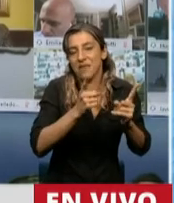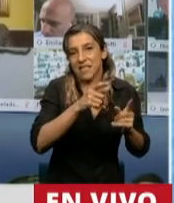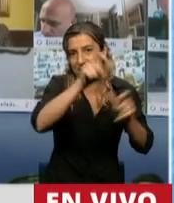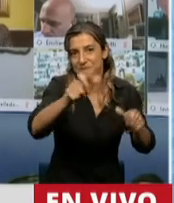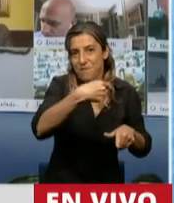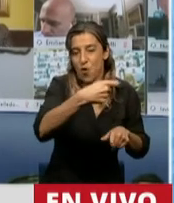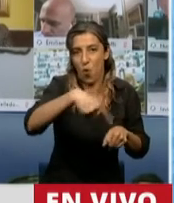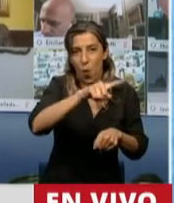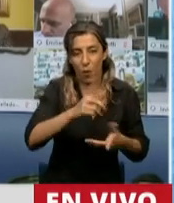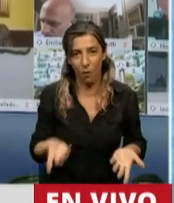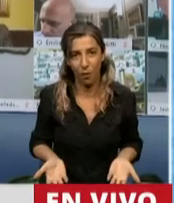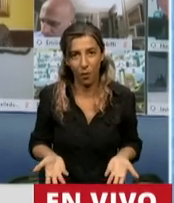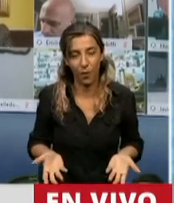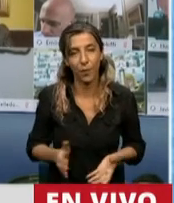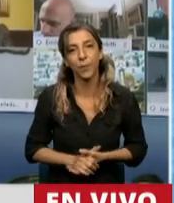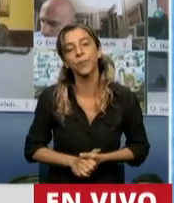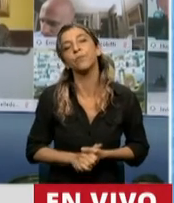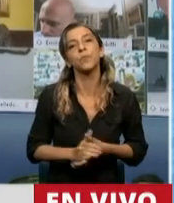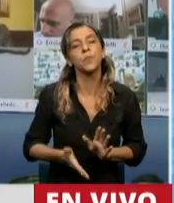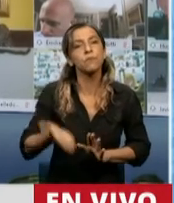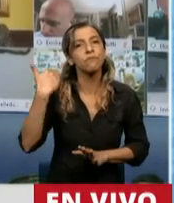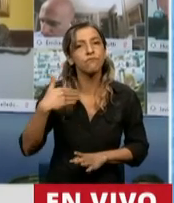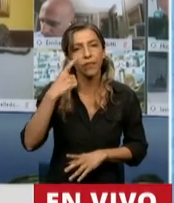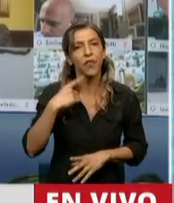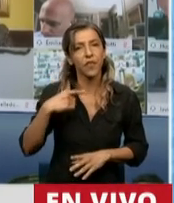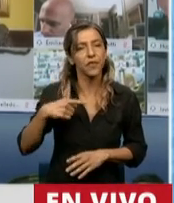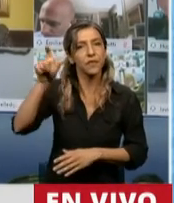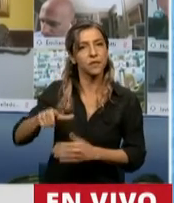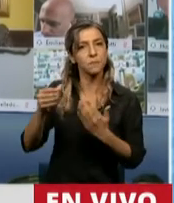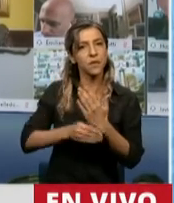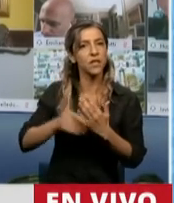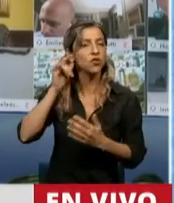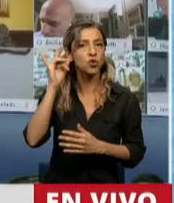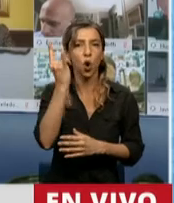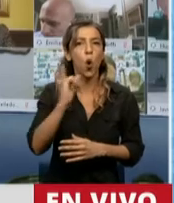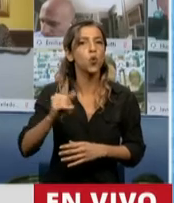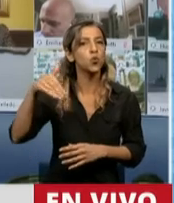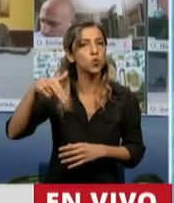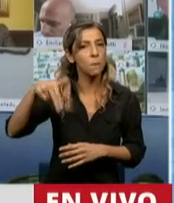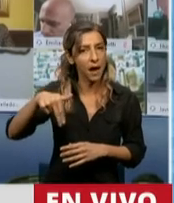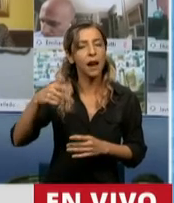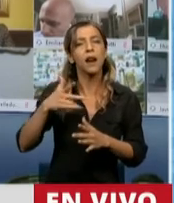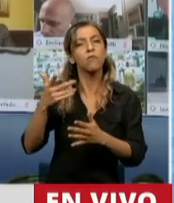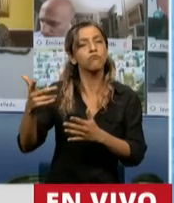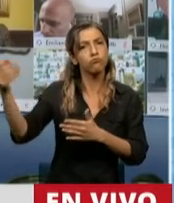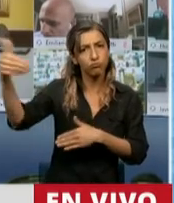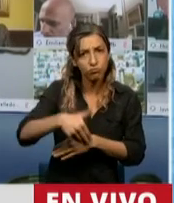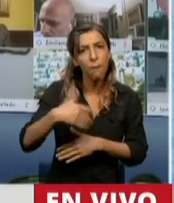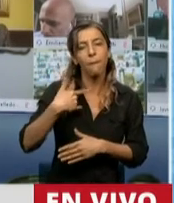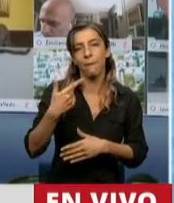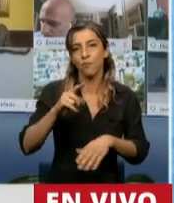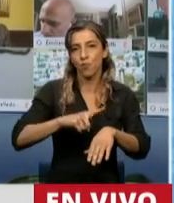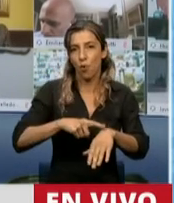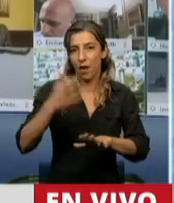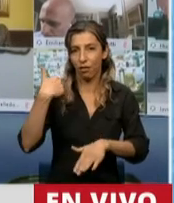Aún el otro día, cuando el ministro Guzmán nos acompañó para la presentación del presupuesto, lo que